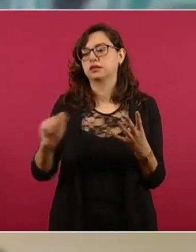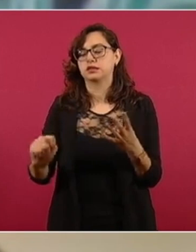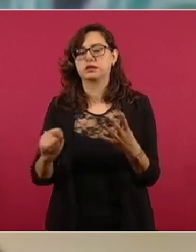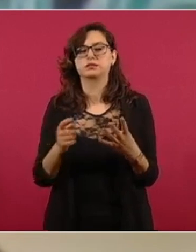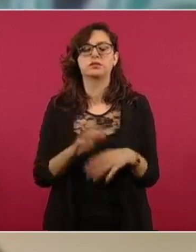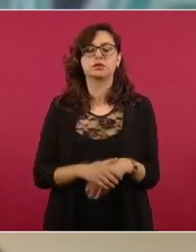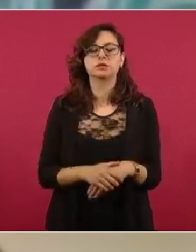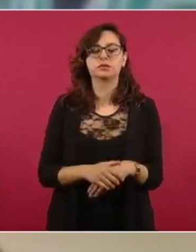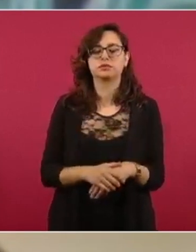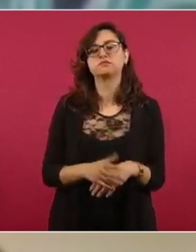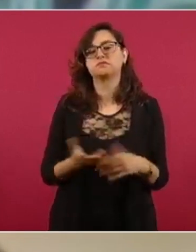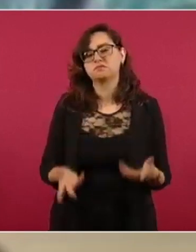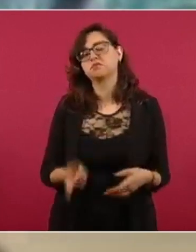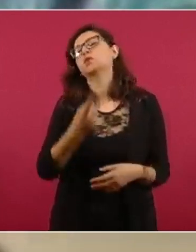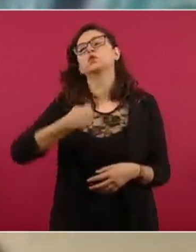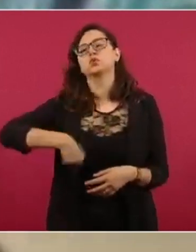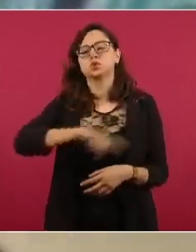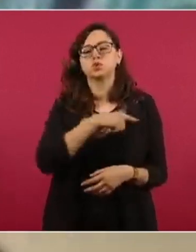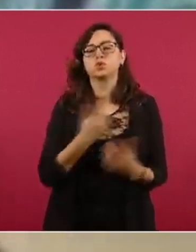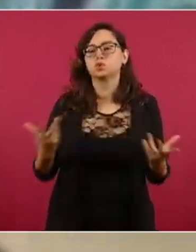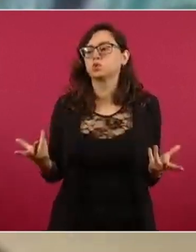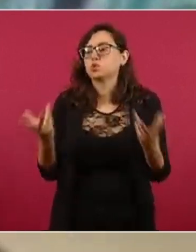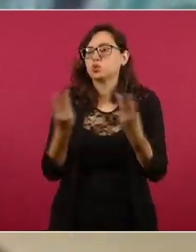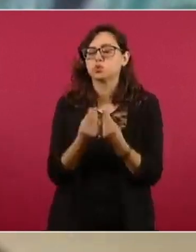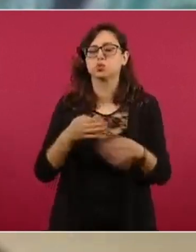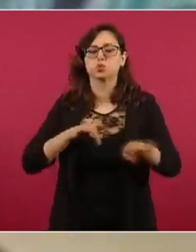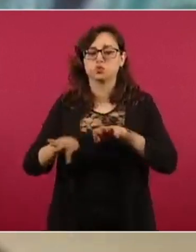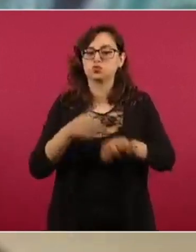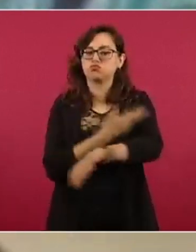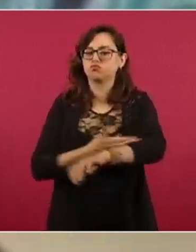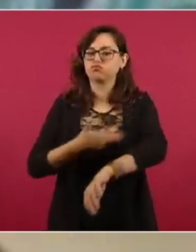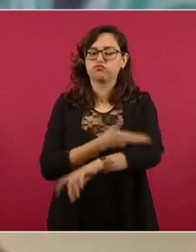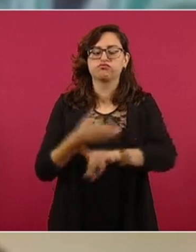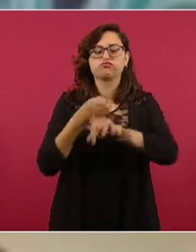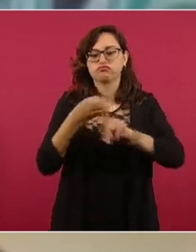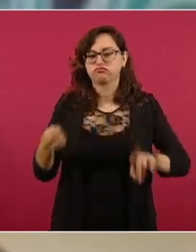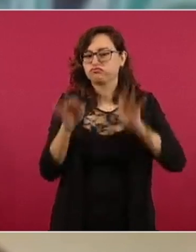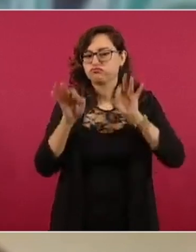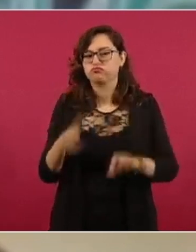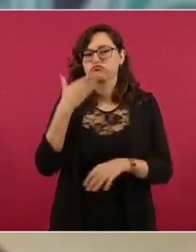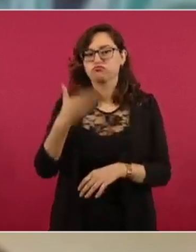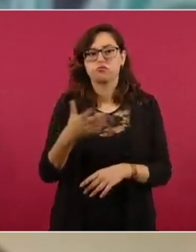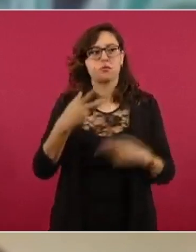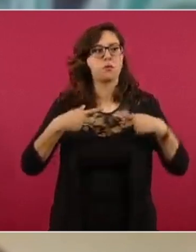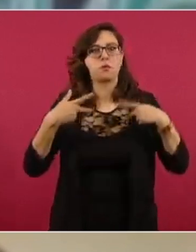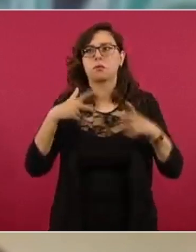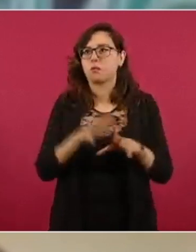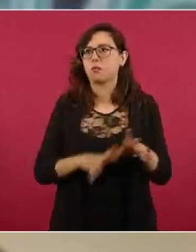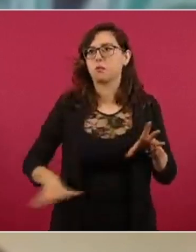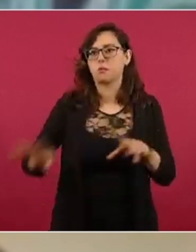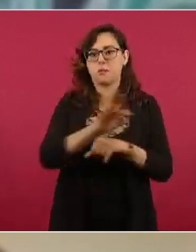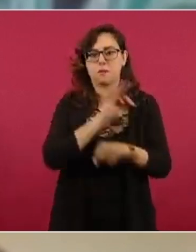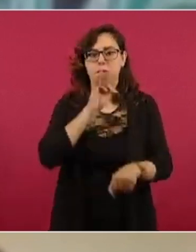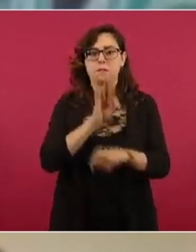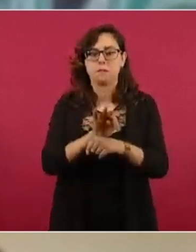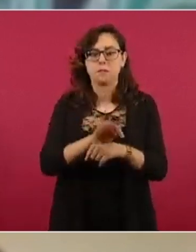Transportes. Hemos estado trabajando de manera conjunta y, repito, muy bien coordinada para respaldar a la población que se vio afectada